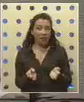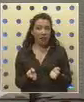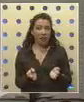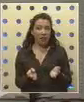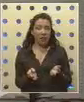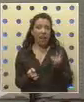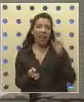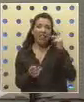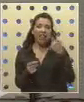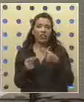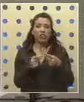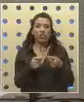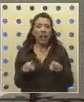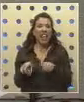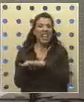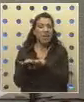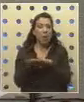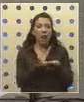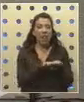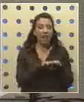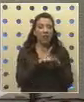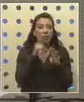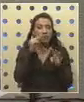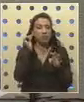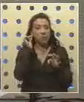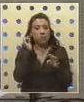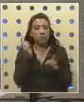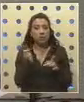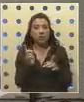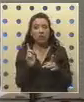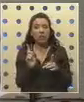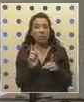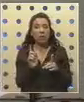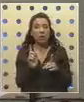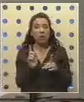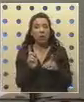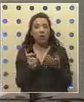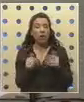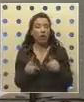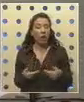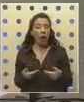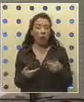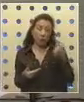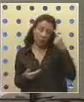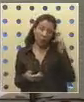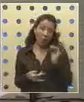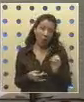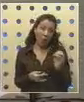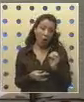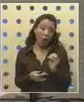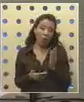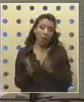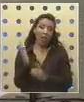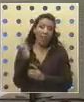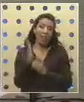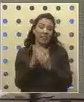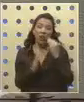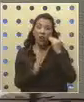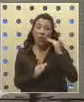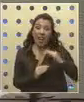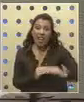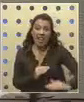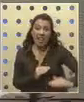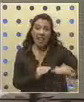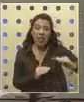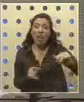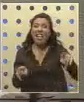social de igualdad de género ni la noción que hoy día nos parece obvia que en el desarrollo de un niño